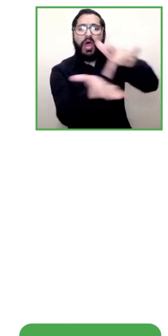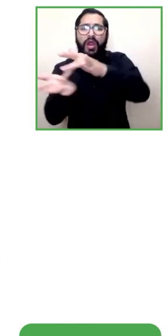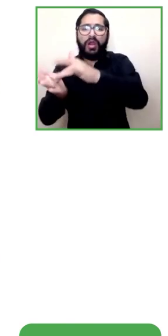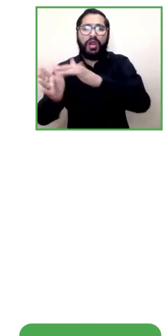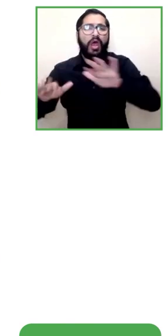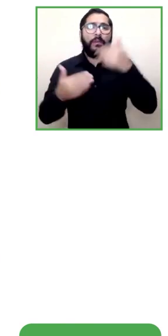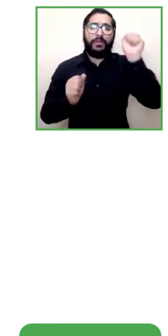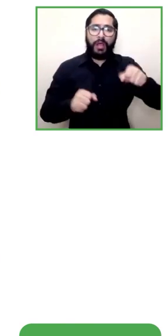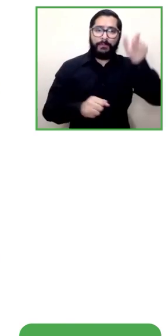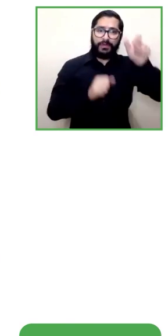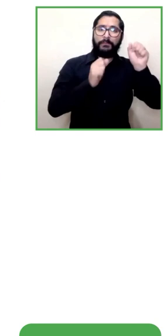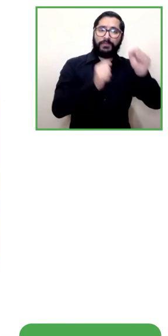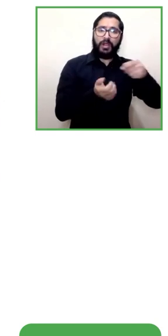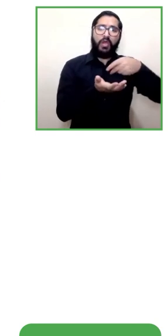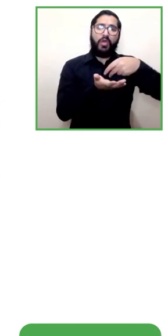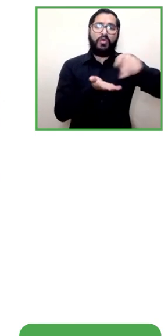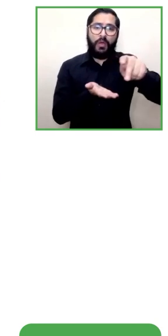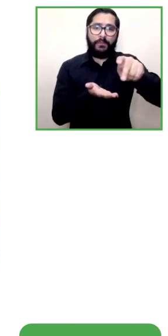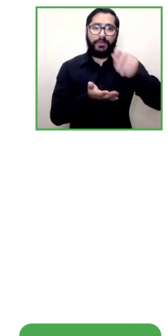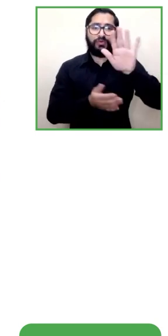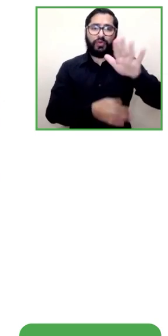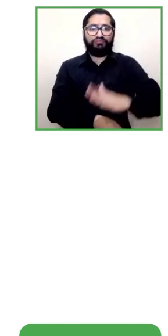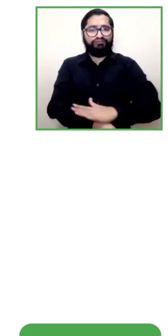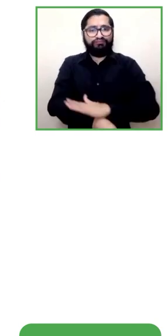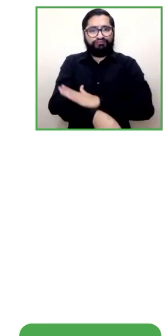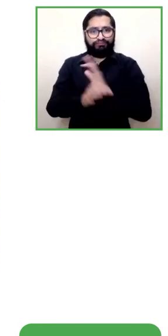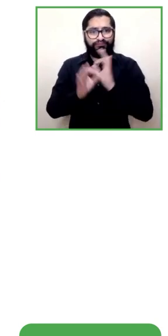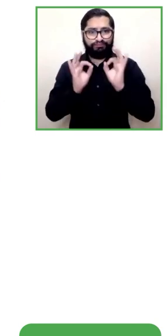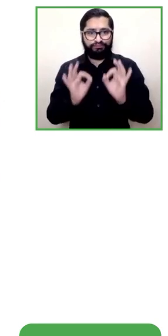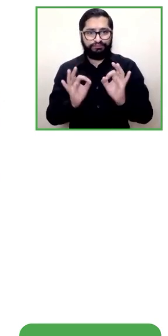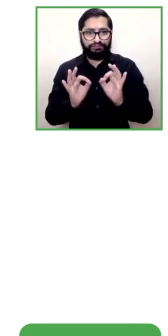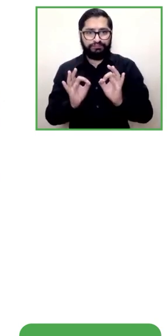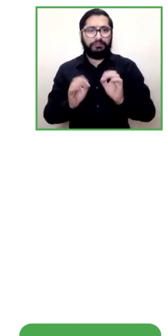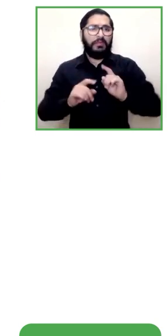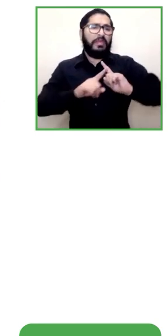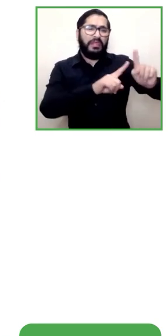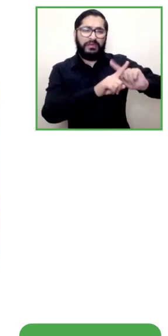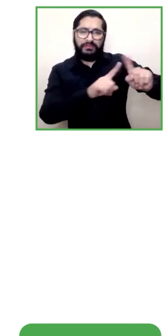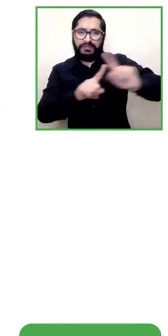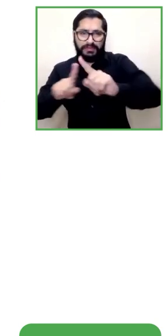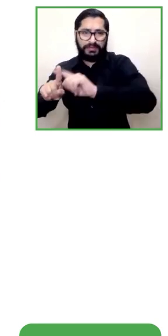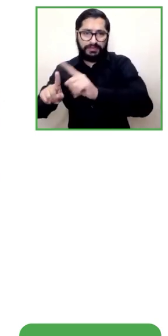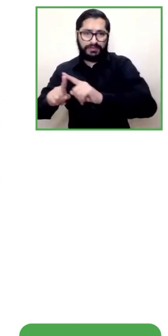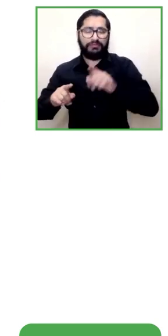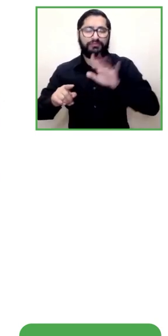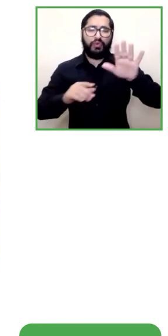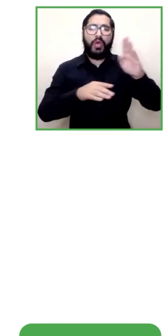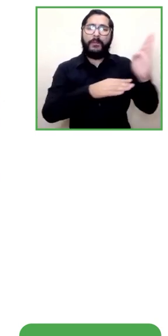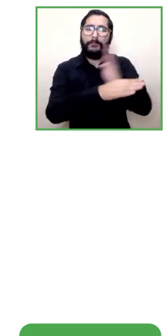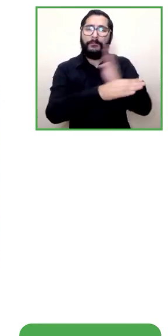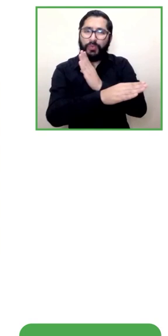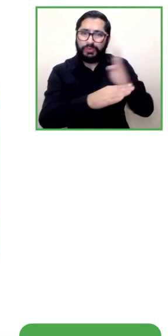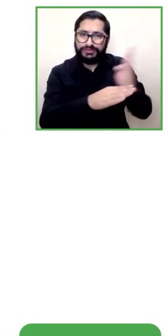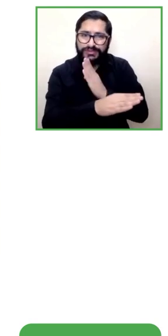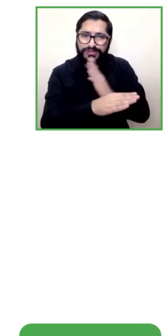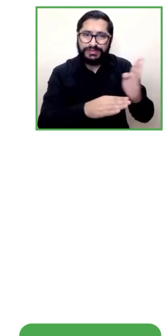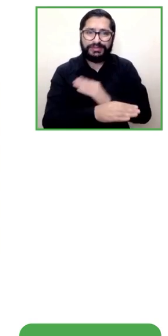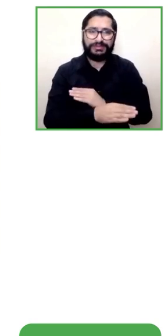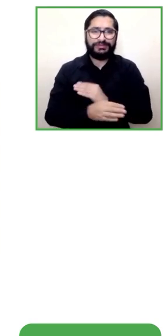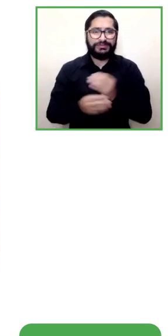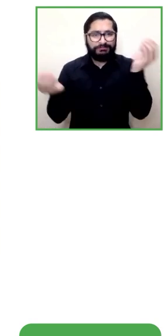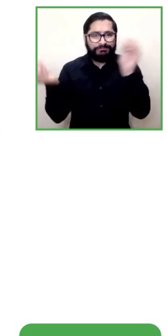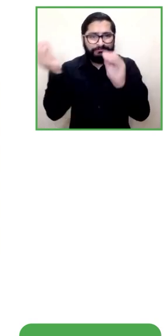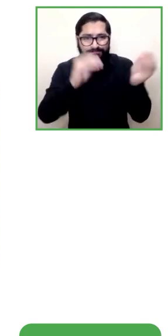que utilizamos de otras empresas y simplemente instalarlo utilizando nuestra plataforma y en segundo lugar estamos